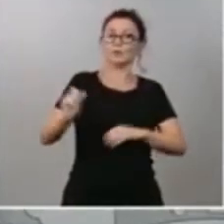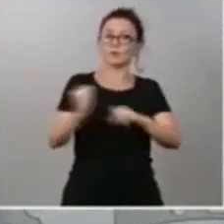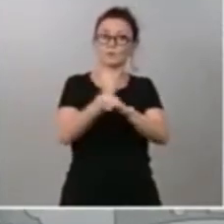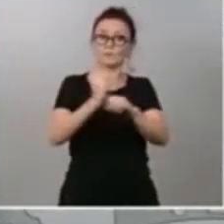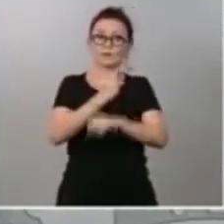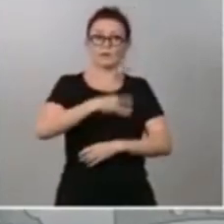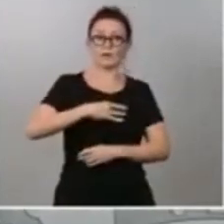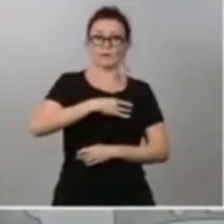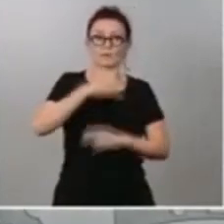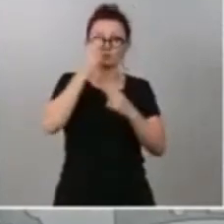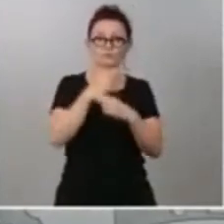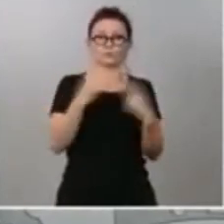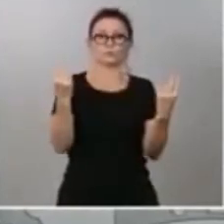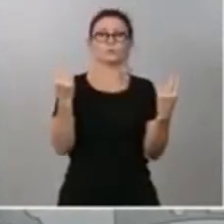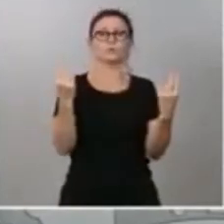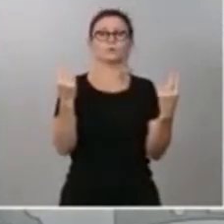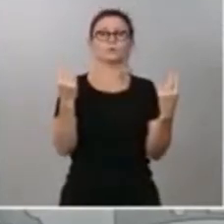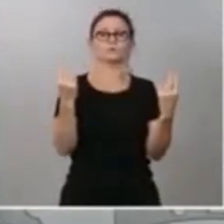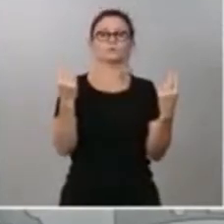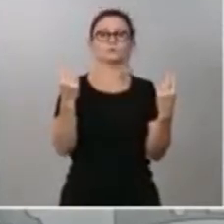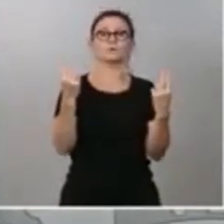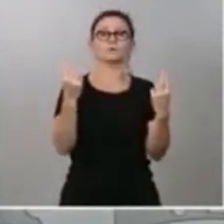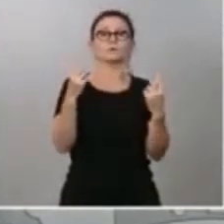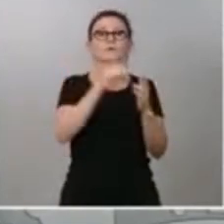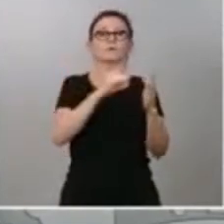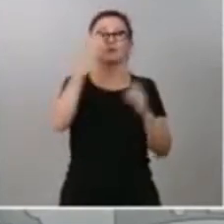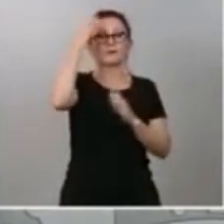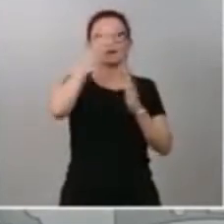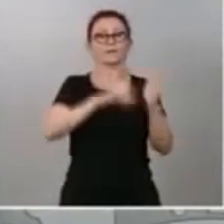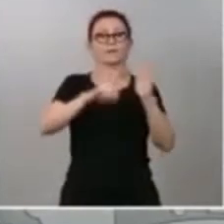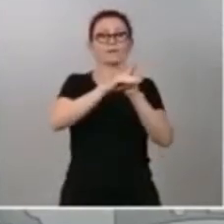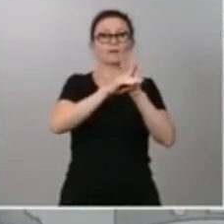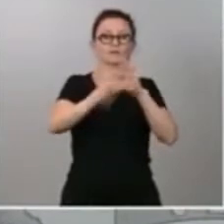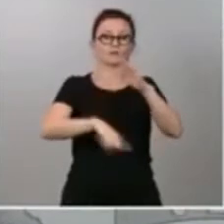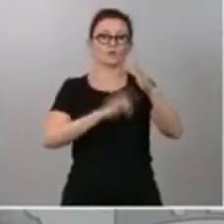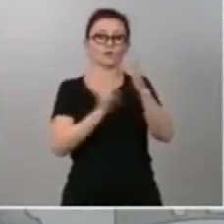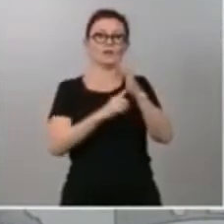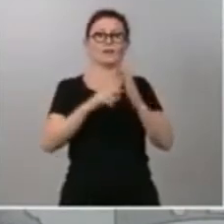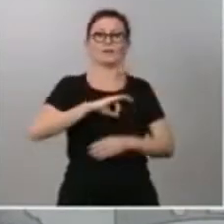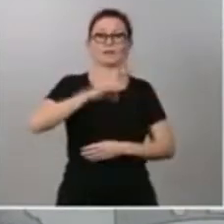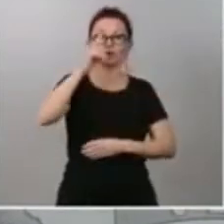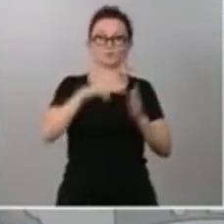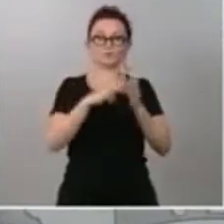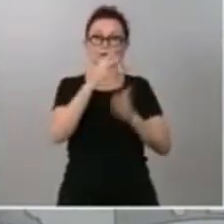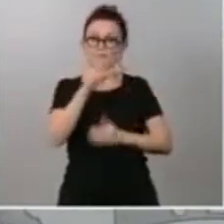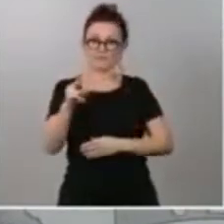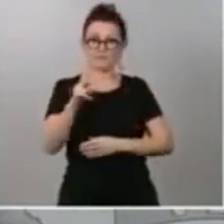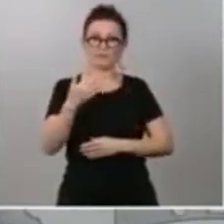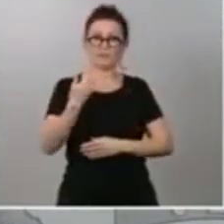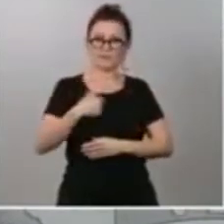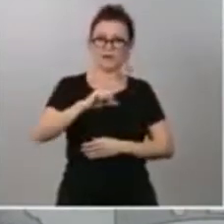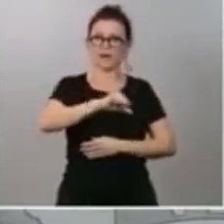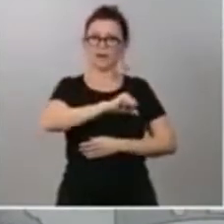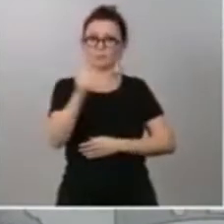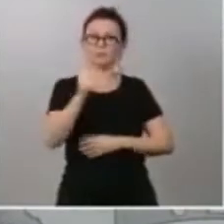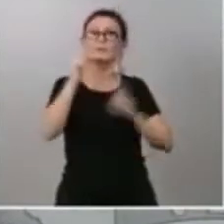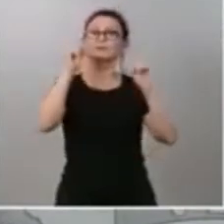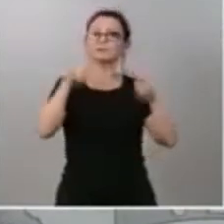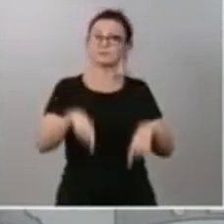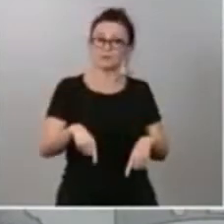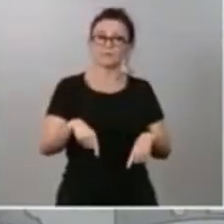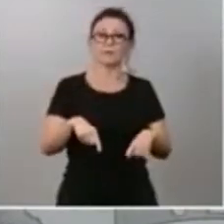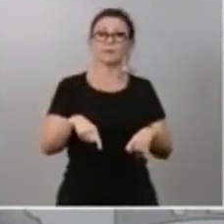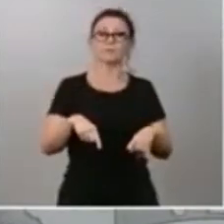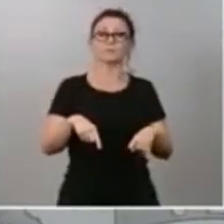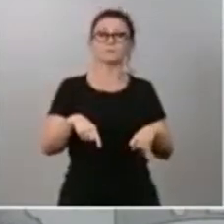correspondiente Real Decreto-Ley en enero de 2020. Y también hemos aprobado, como saben ustedes, un proyecto